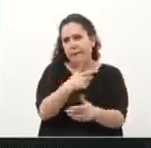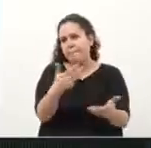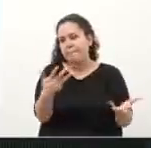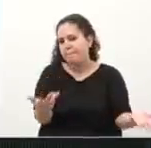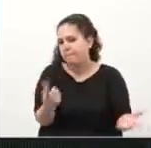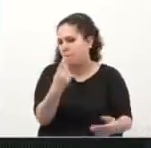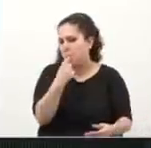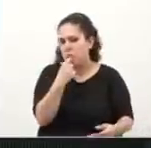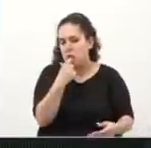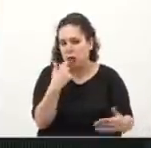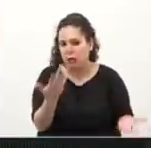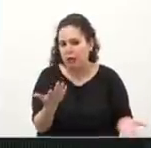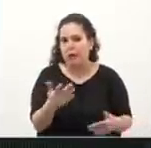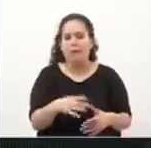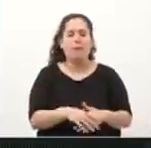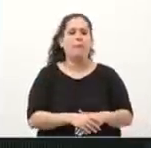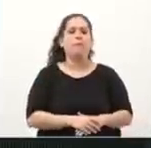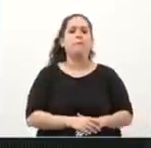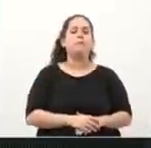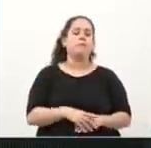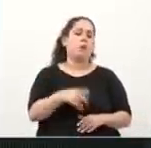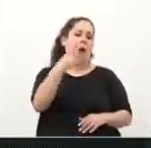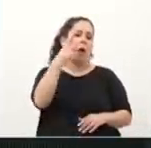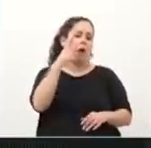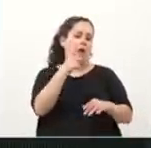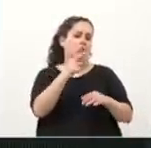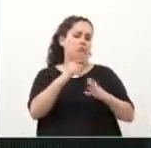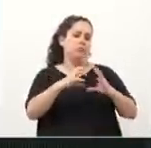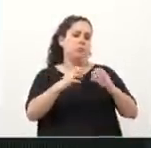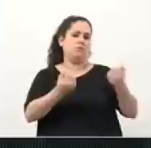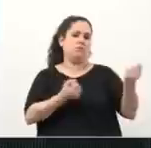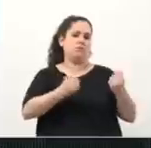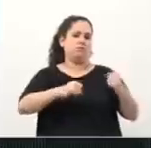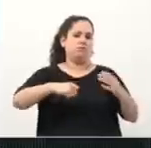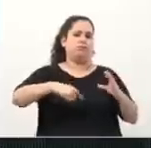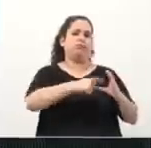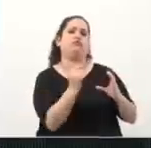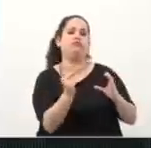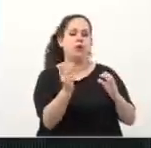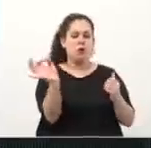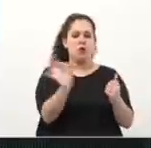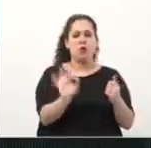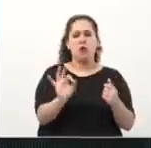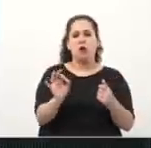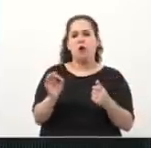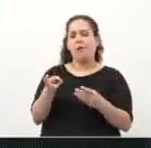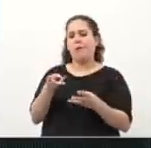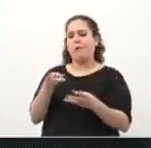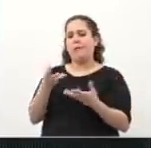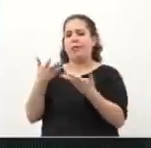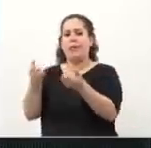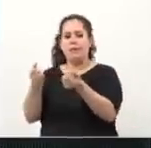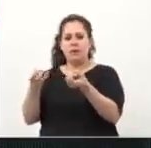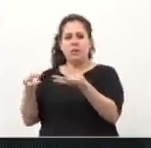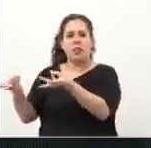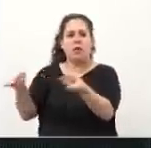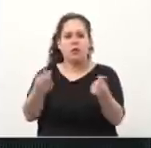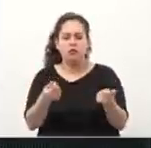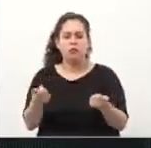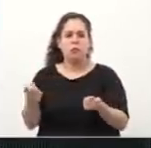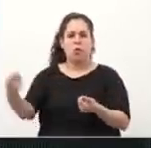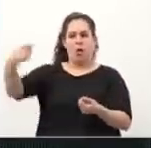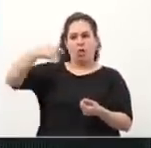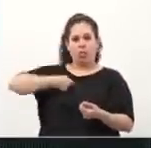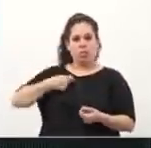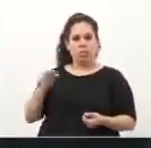si el tintolero te quema el traje, si tenés un problema de defensa del consumidor, si vas a comprar un zapato en la zapatería y no te quieren devolver el dinero